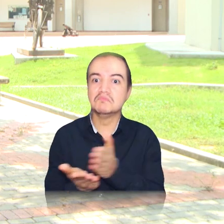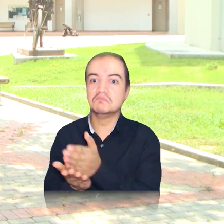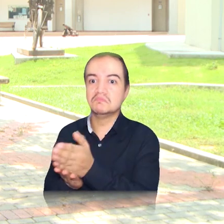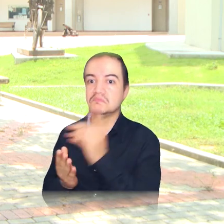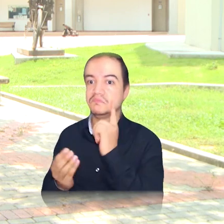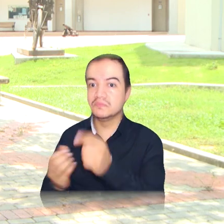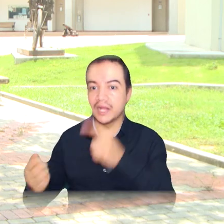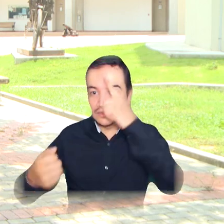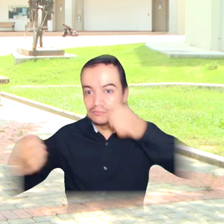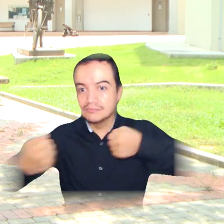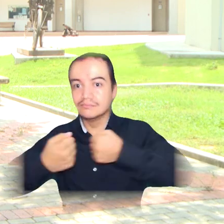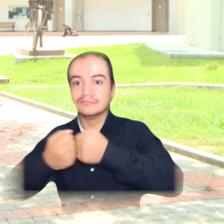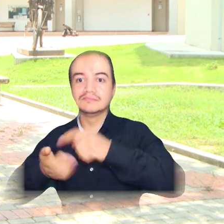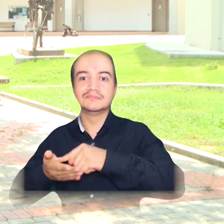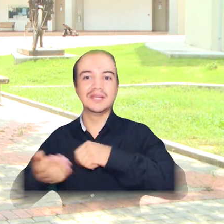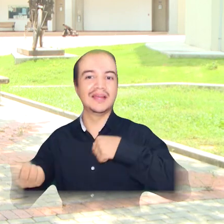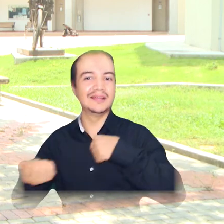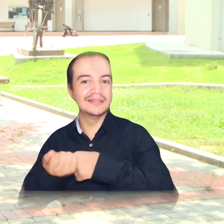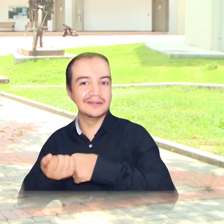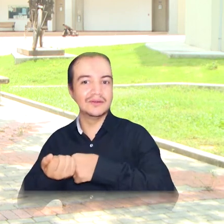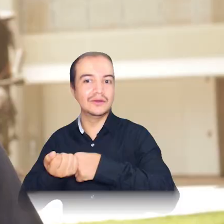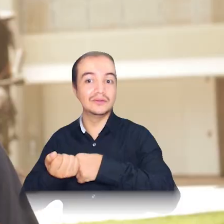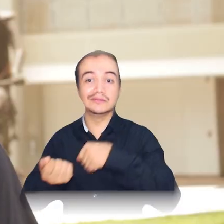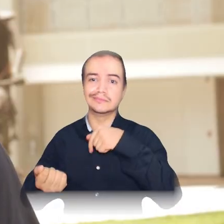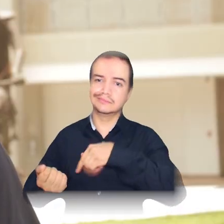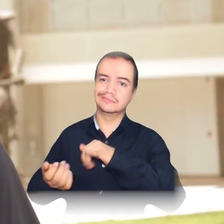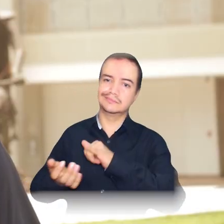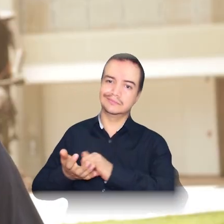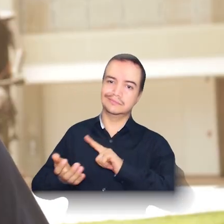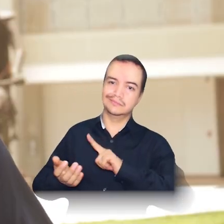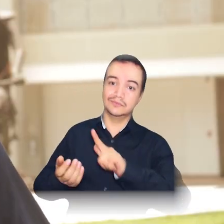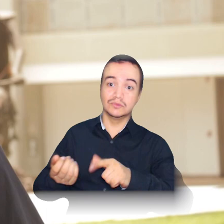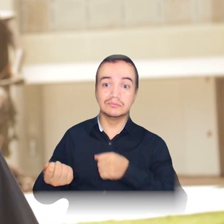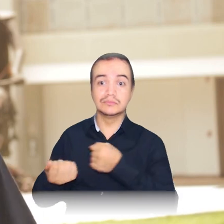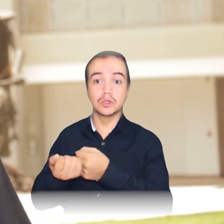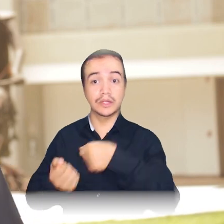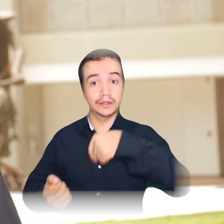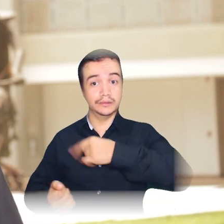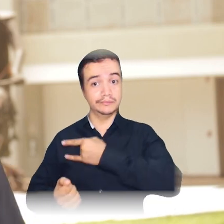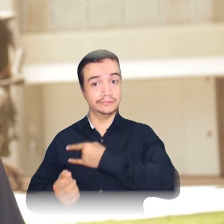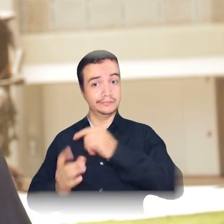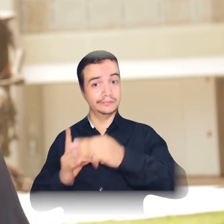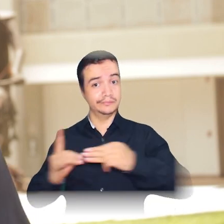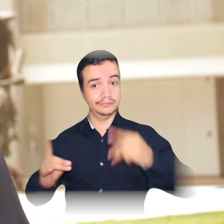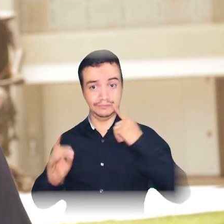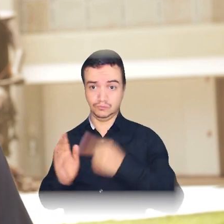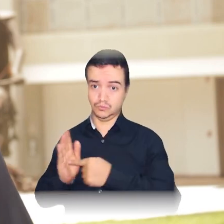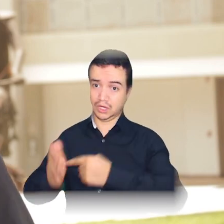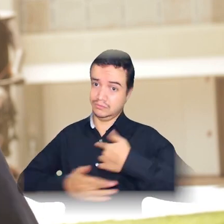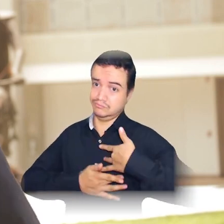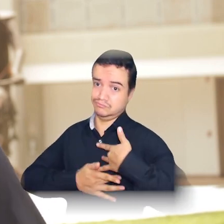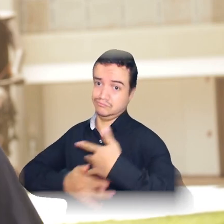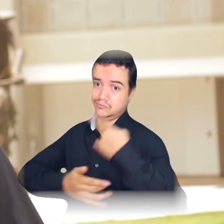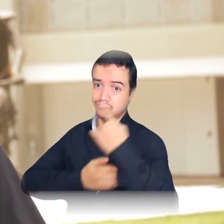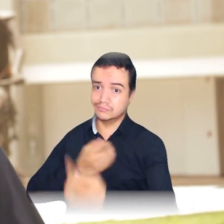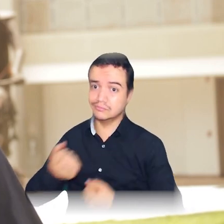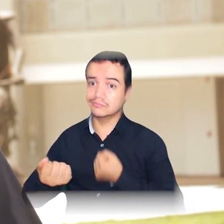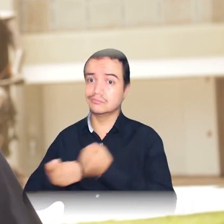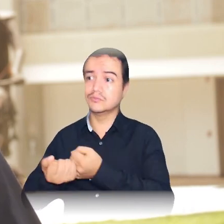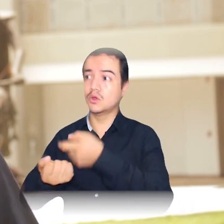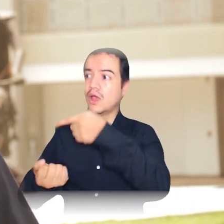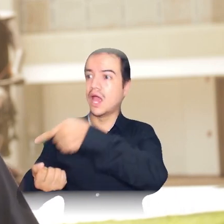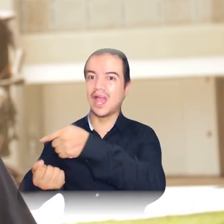desde varias líneas estratégicas de trabajo conjunto que hacen parte de esta iniciativa y con la que Uni Magdalena ratifica la